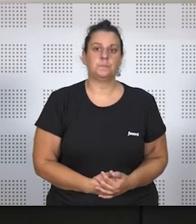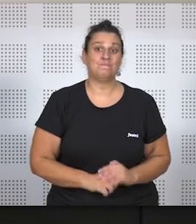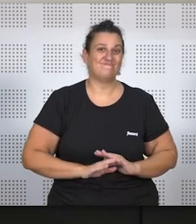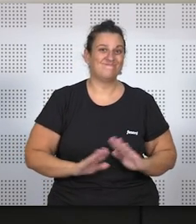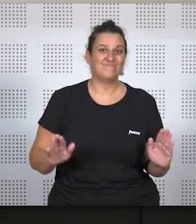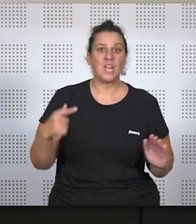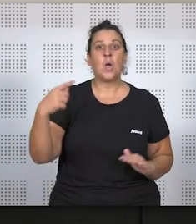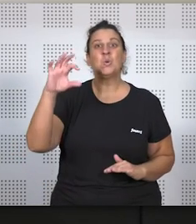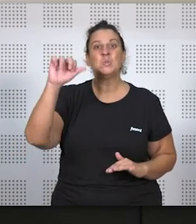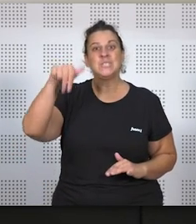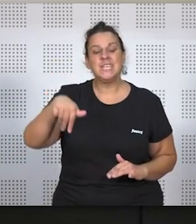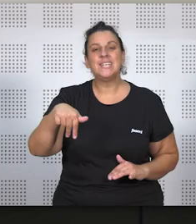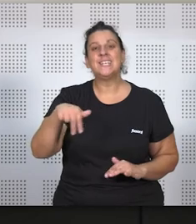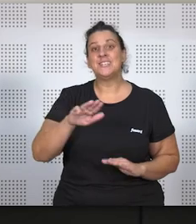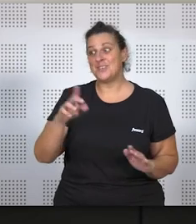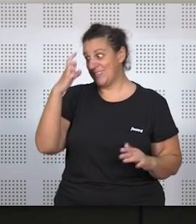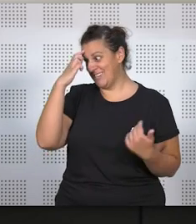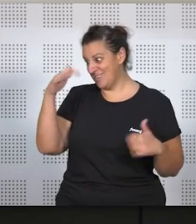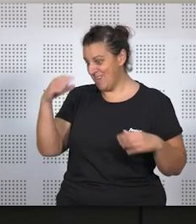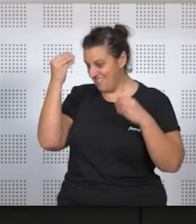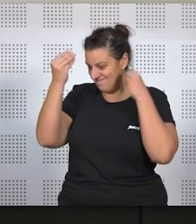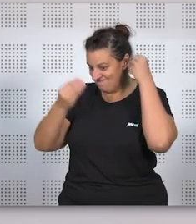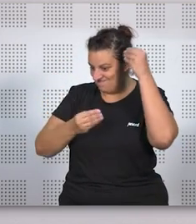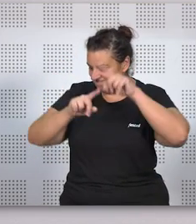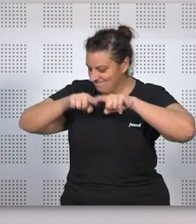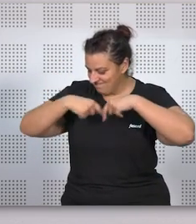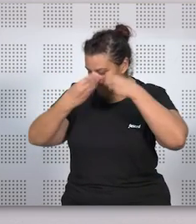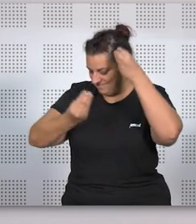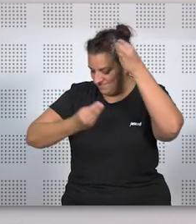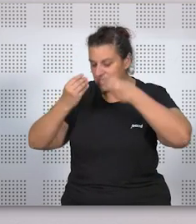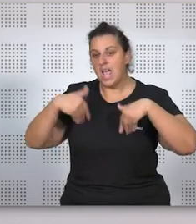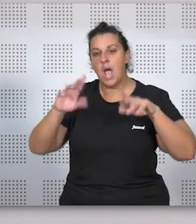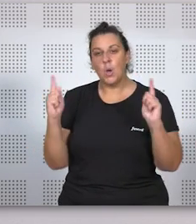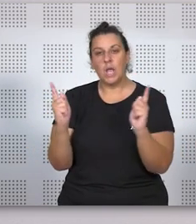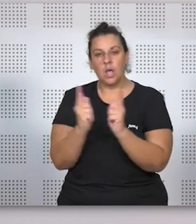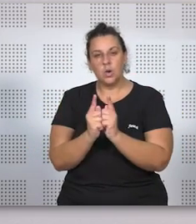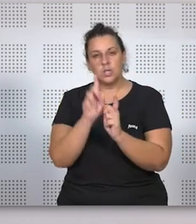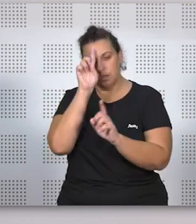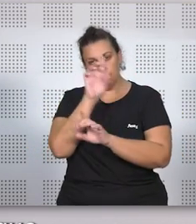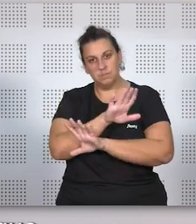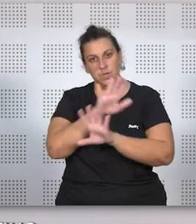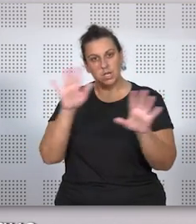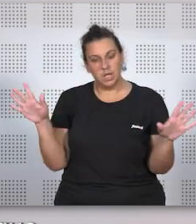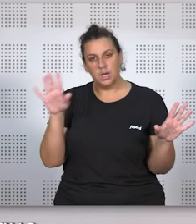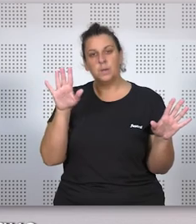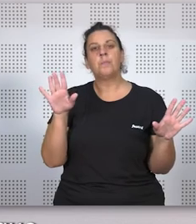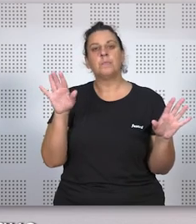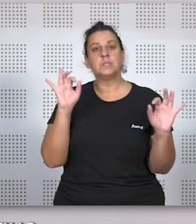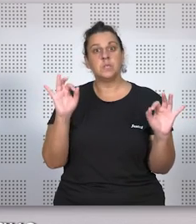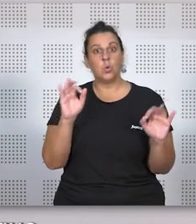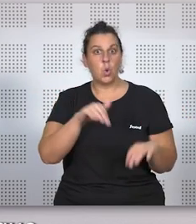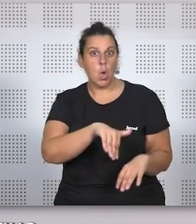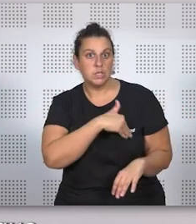Bueno, Agustín, yo creo que con estas reflexiones, aunque hayan sido breves, han clarificado mucho, seguro que el